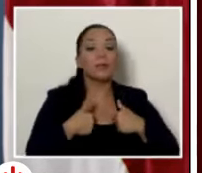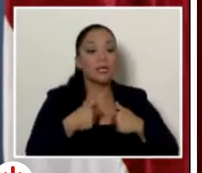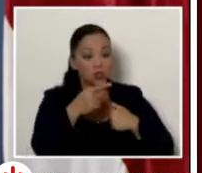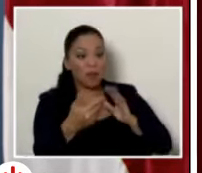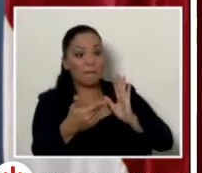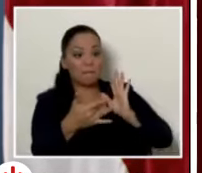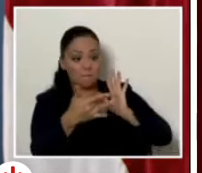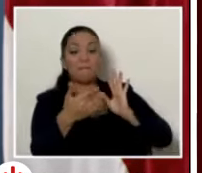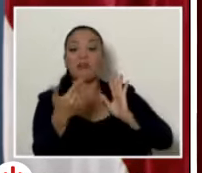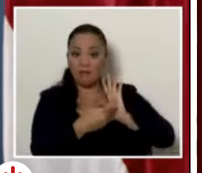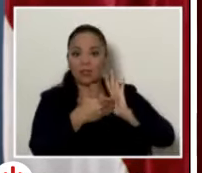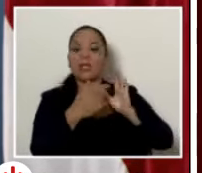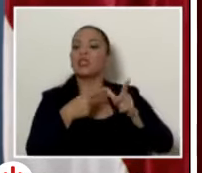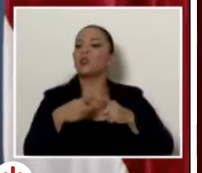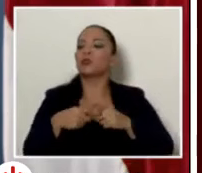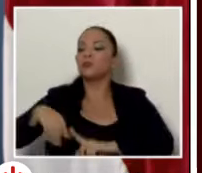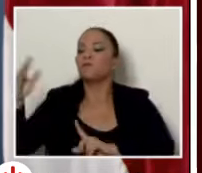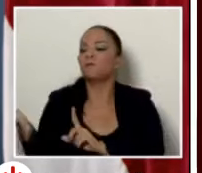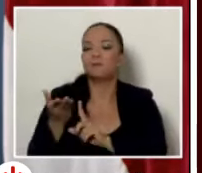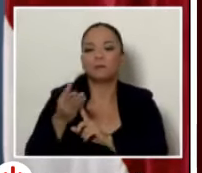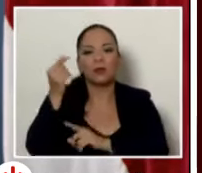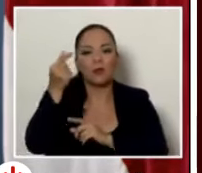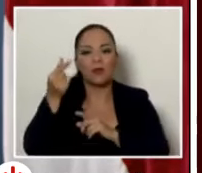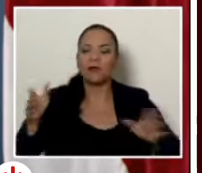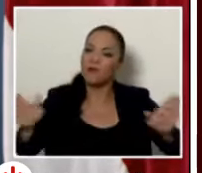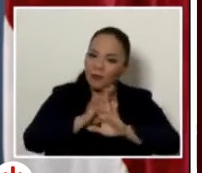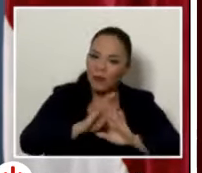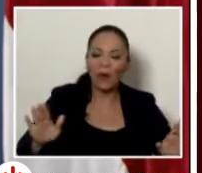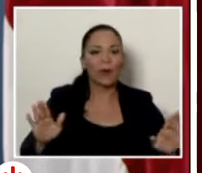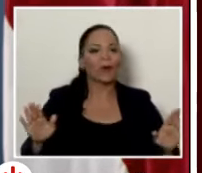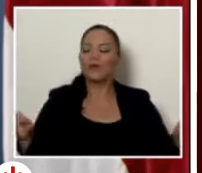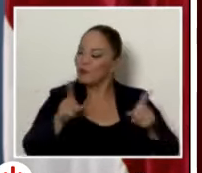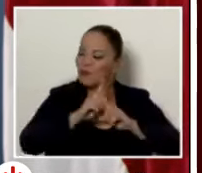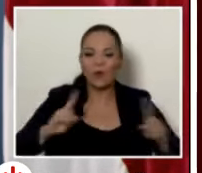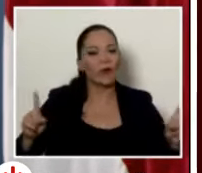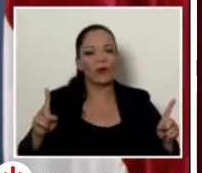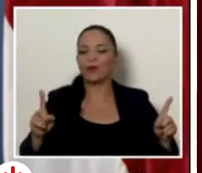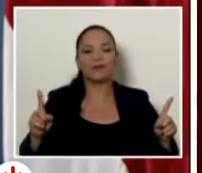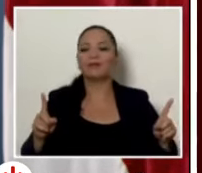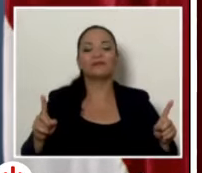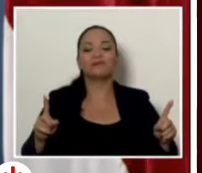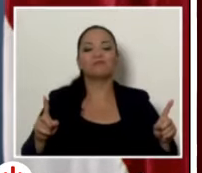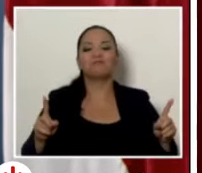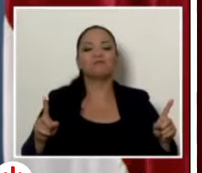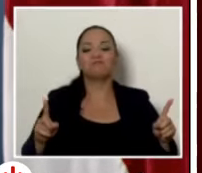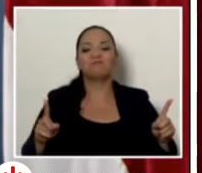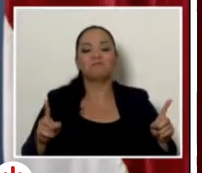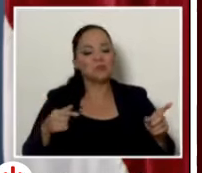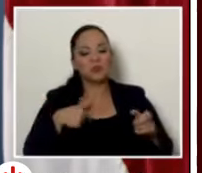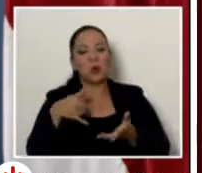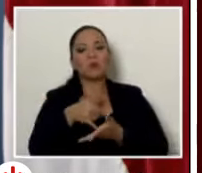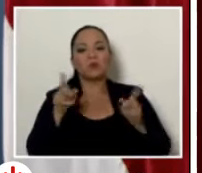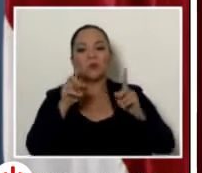a un gobierno no costarricenses yo no tengo espacio en mi corazón para